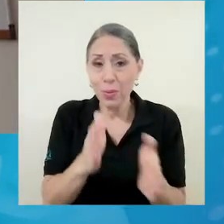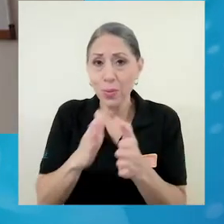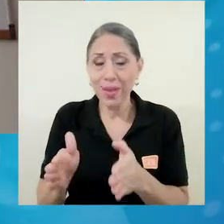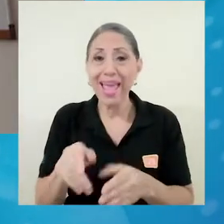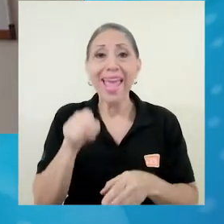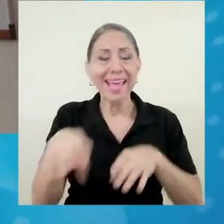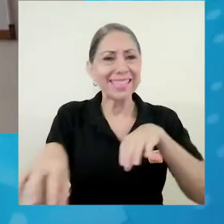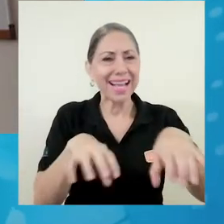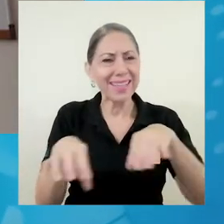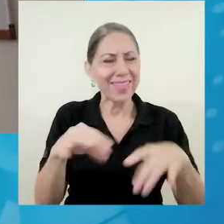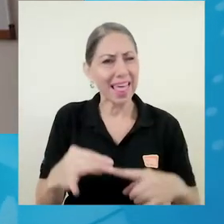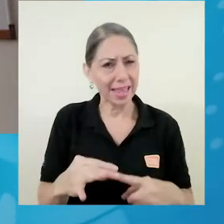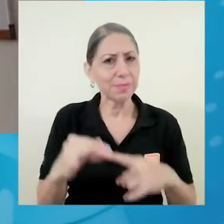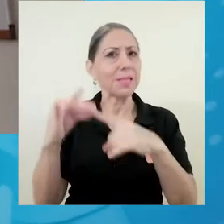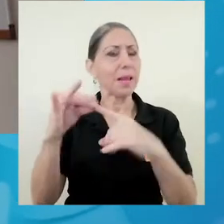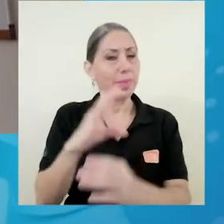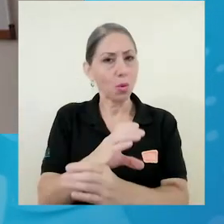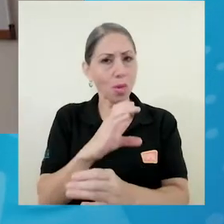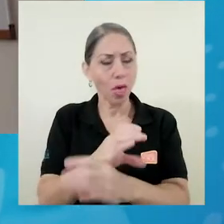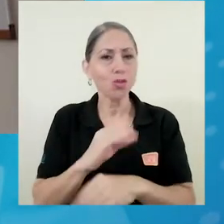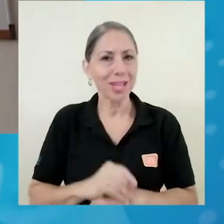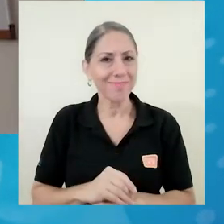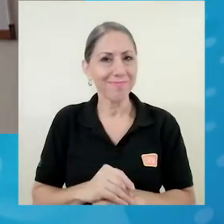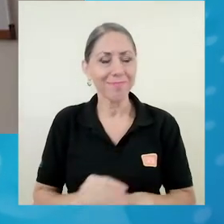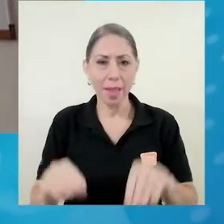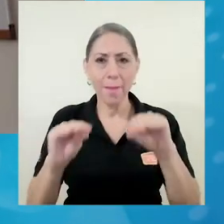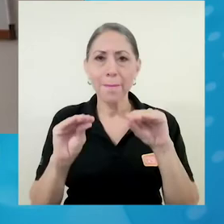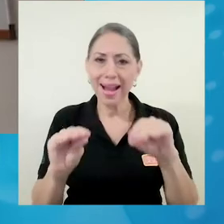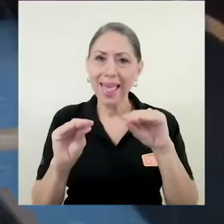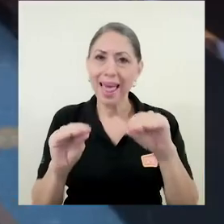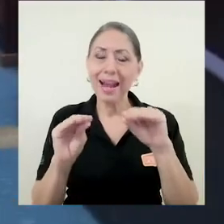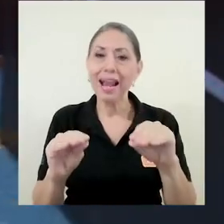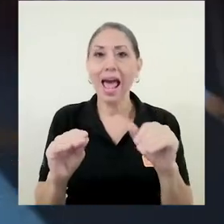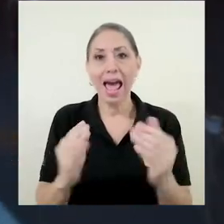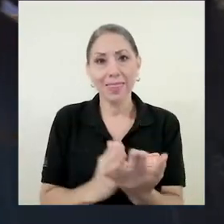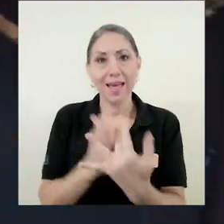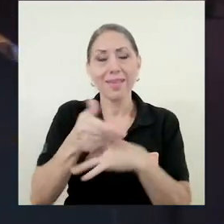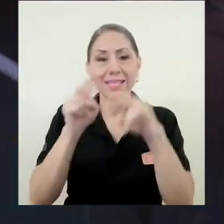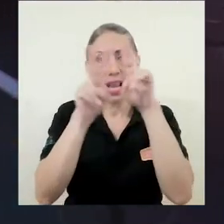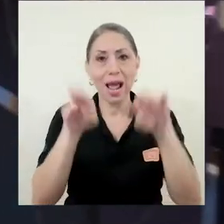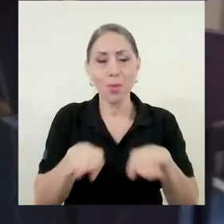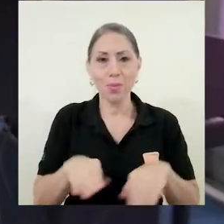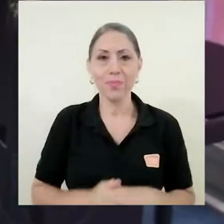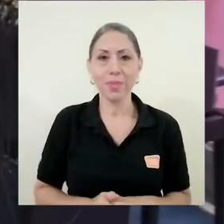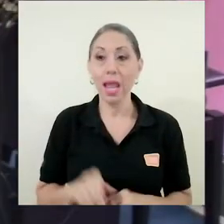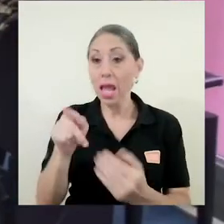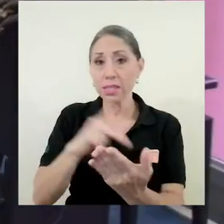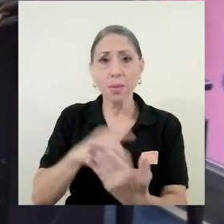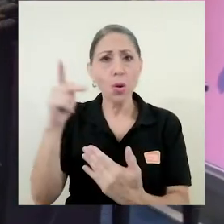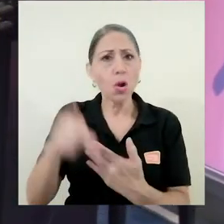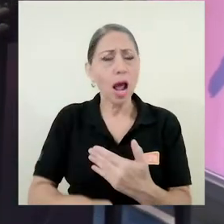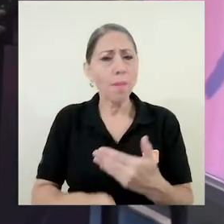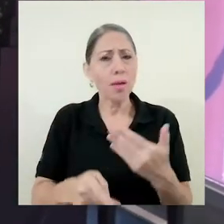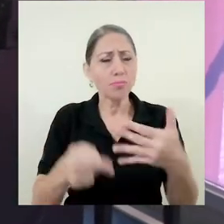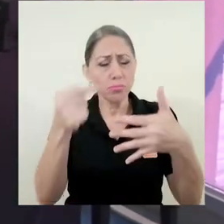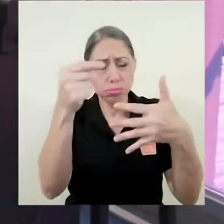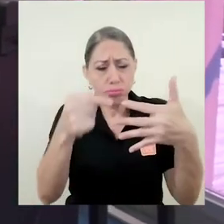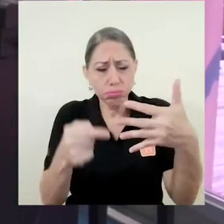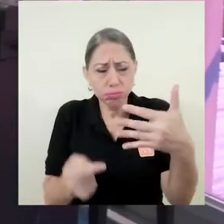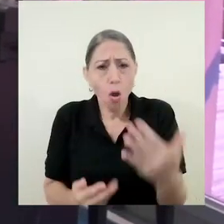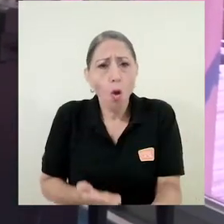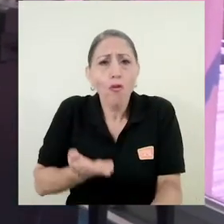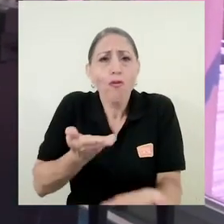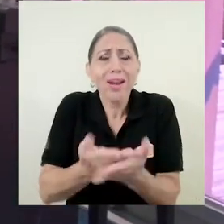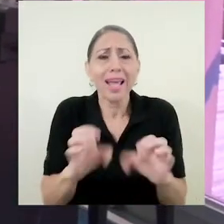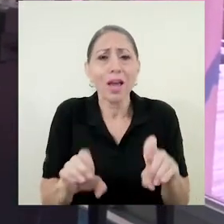la que hay que ser especialmente cuidadoso para darla desde la virtualidad. El programa tiene una amplia oferta